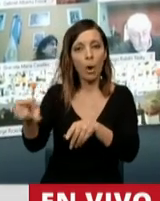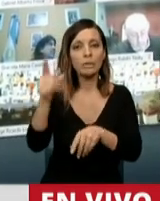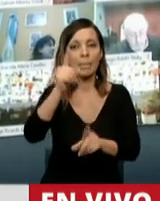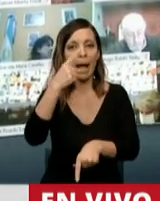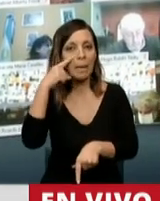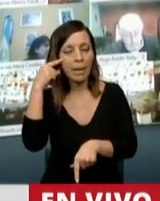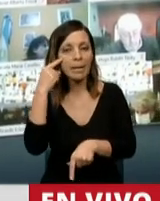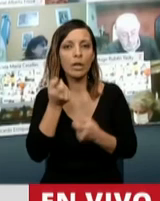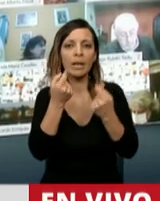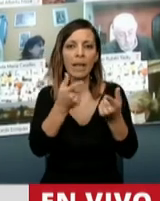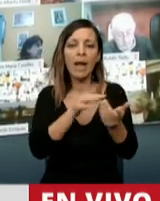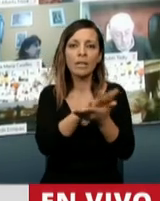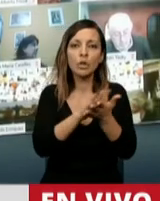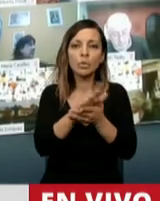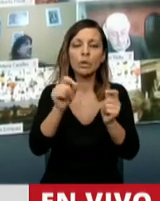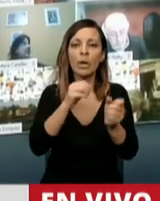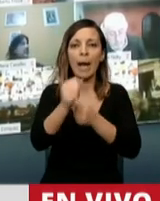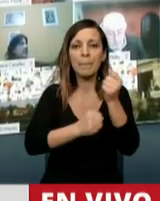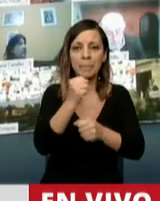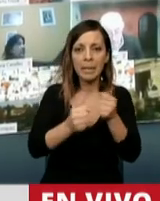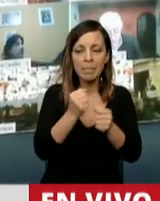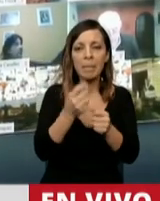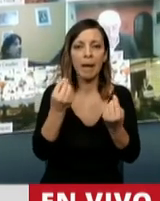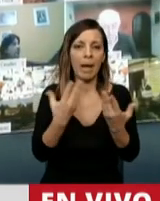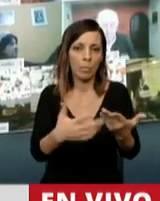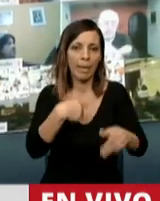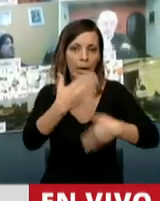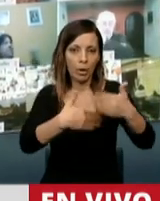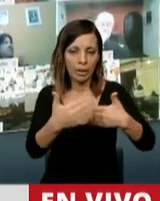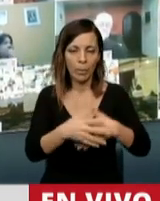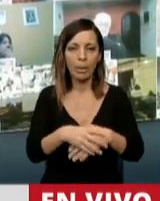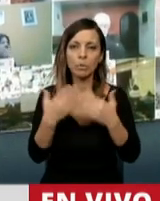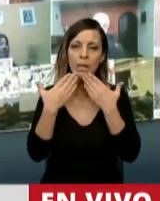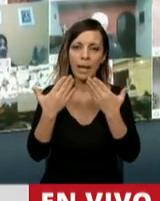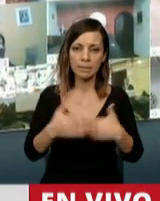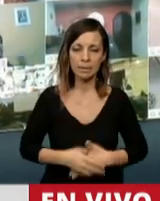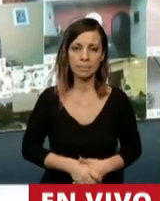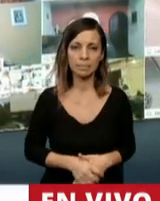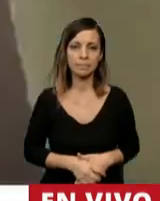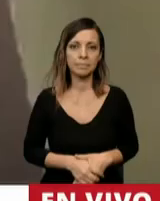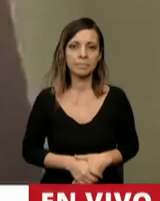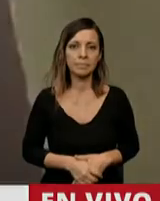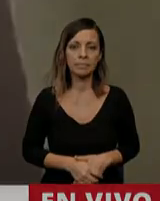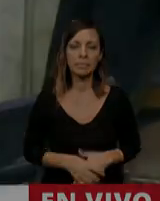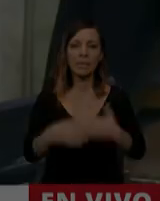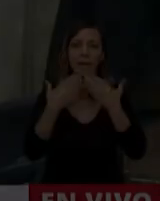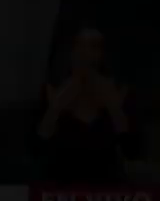Fernández le brindo una herramienta a las PYMES para que puedan sobrevivir. Muchas gracias, señor Presidente. Gracias, diputado.